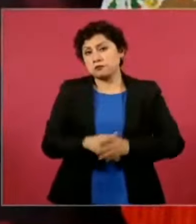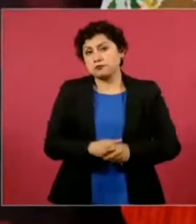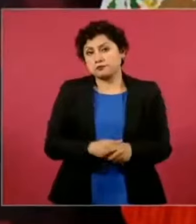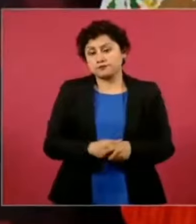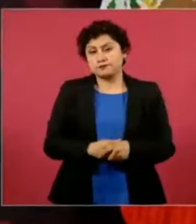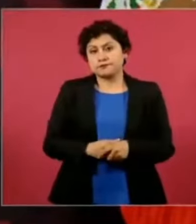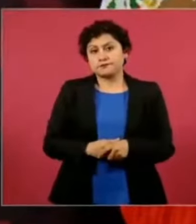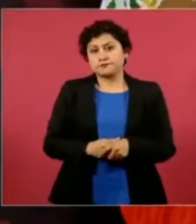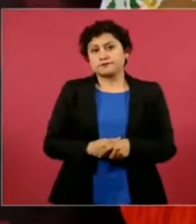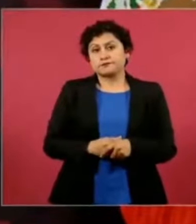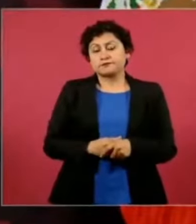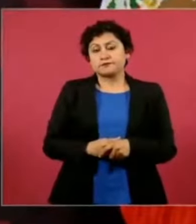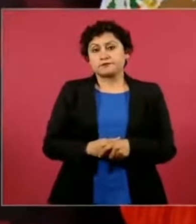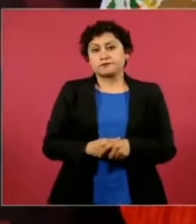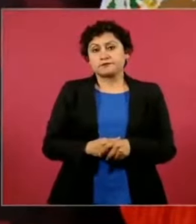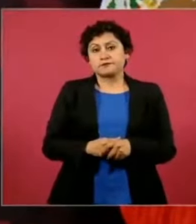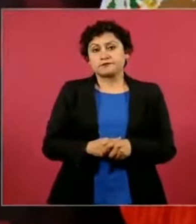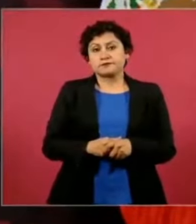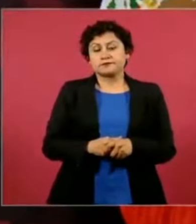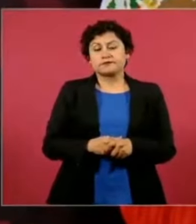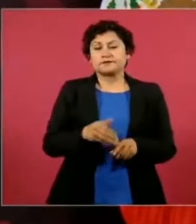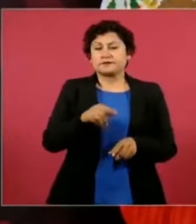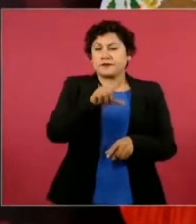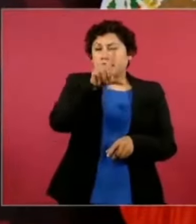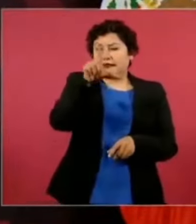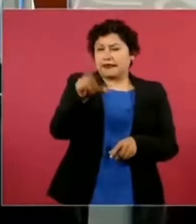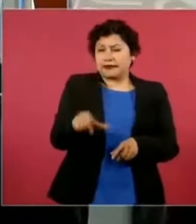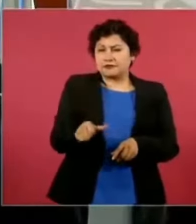en el 18,